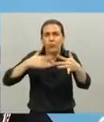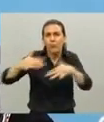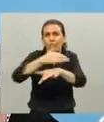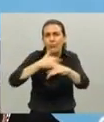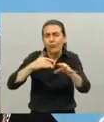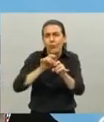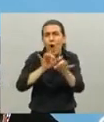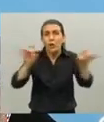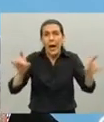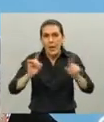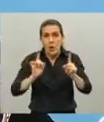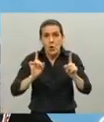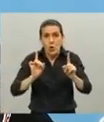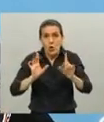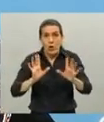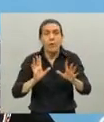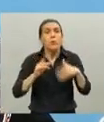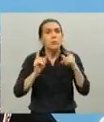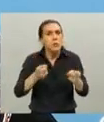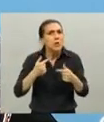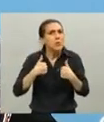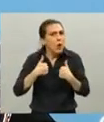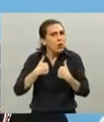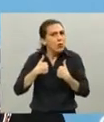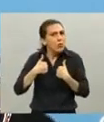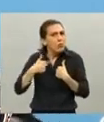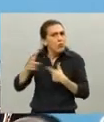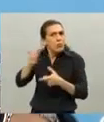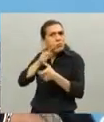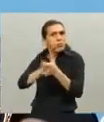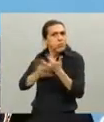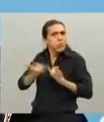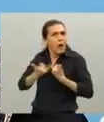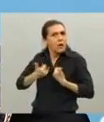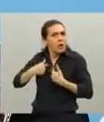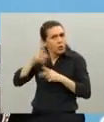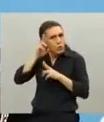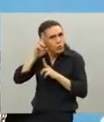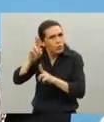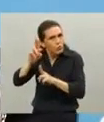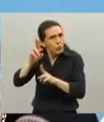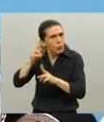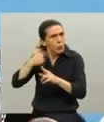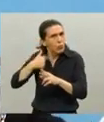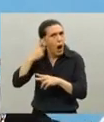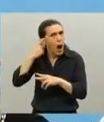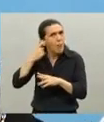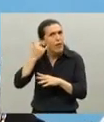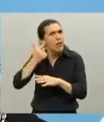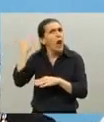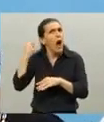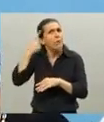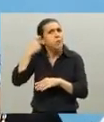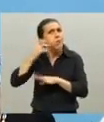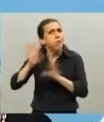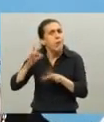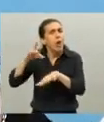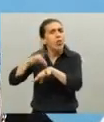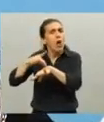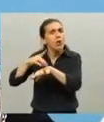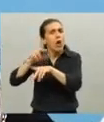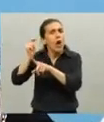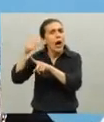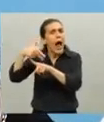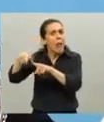con esa idea que tantas veces respetí y que aprendí del doctor